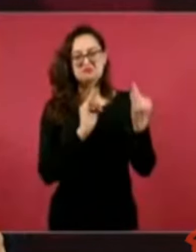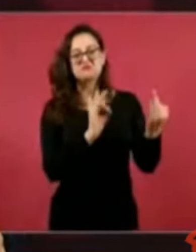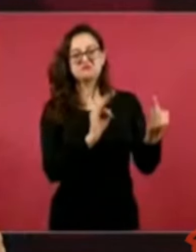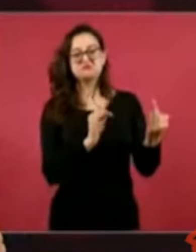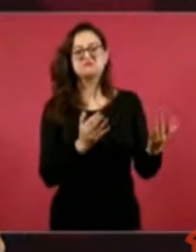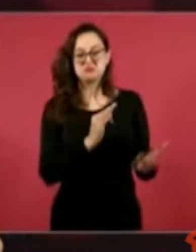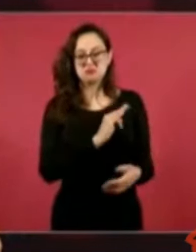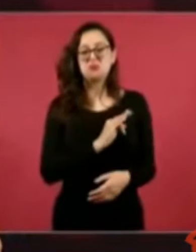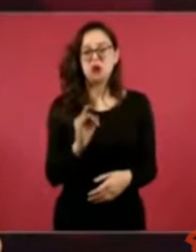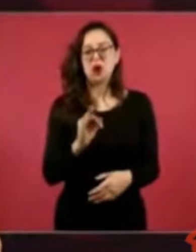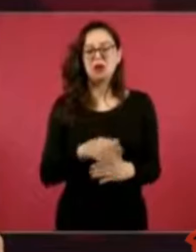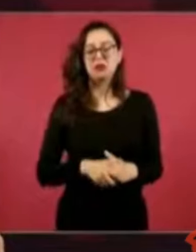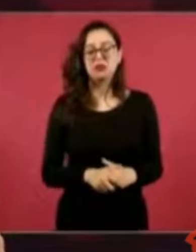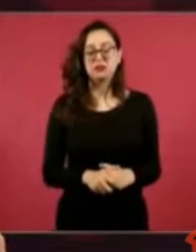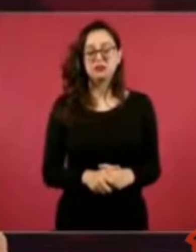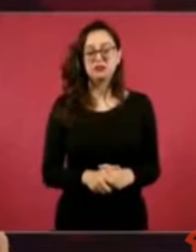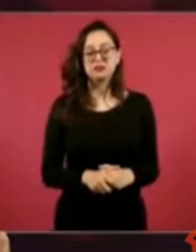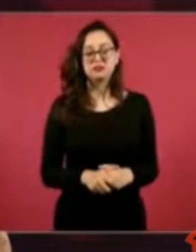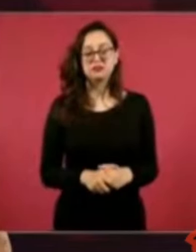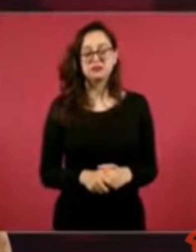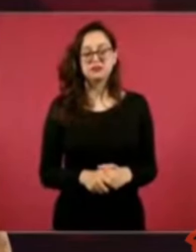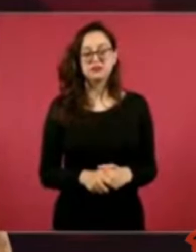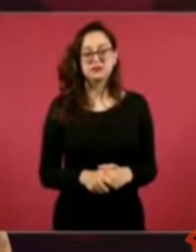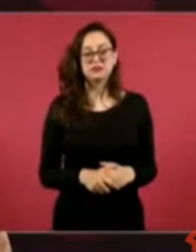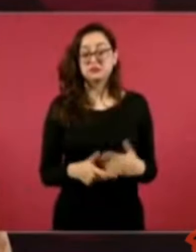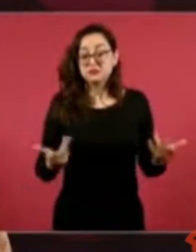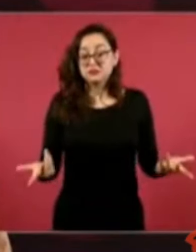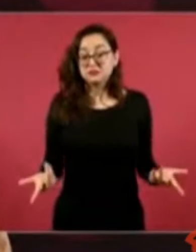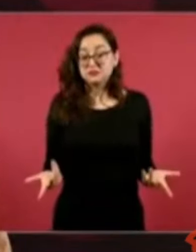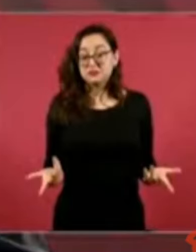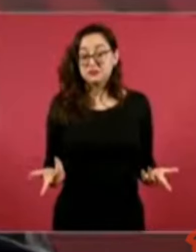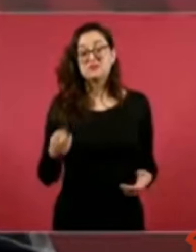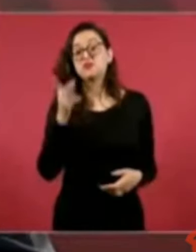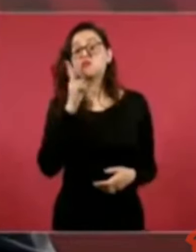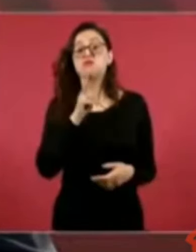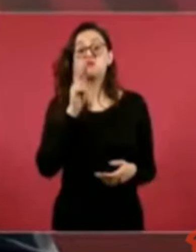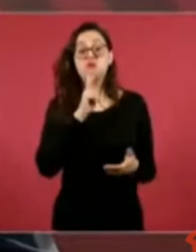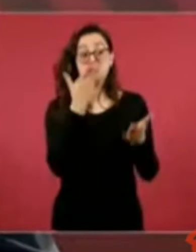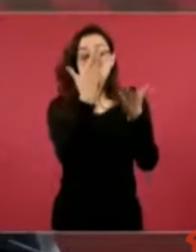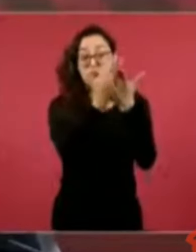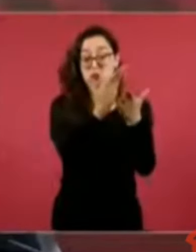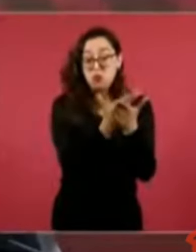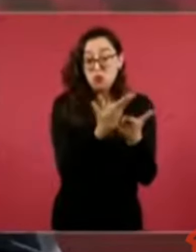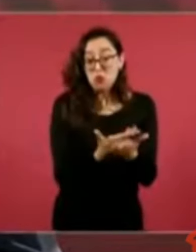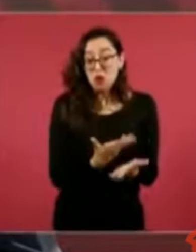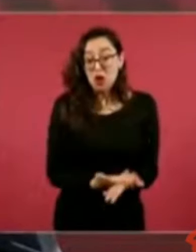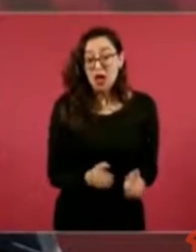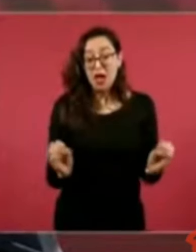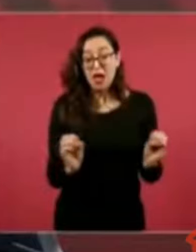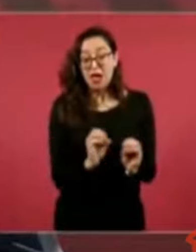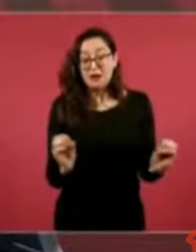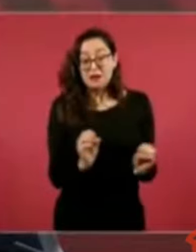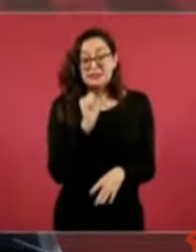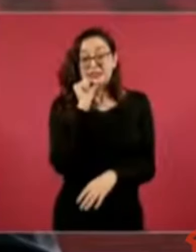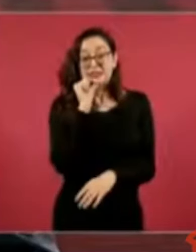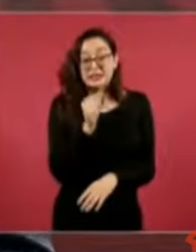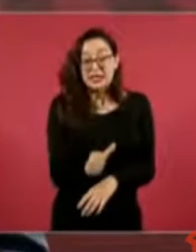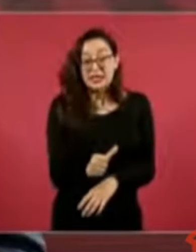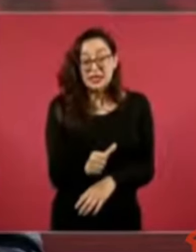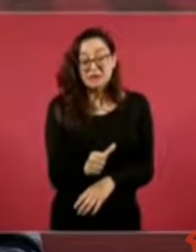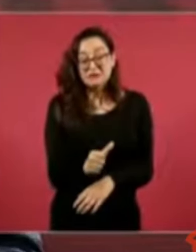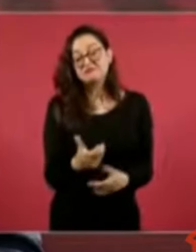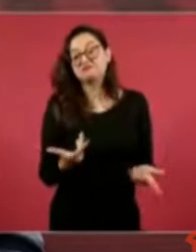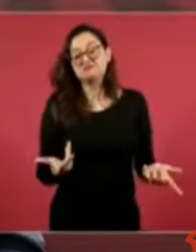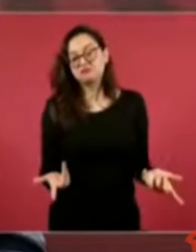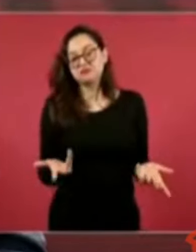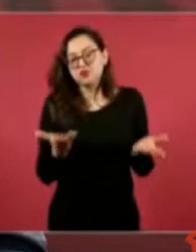no tengan pruebas que no van a tener,